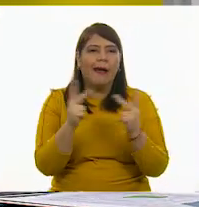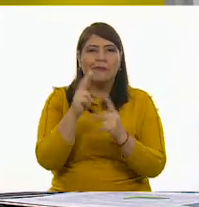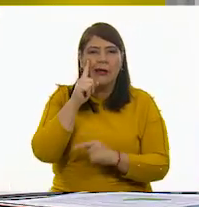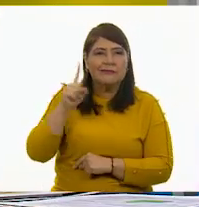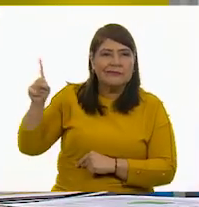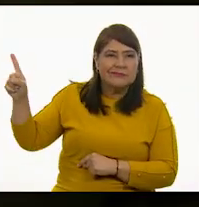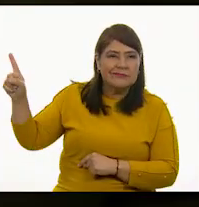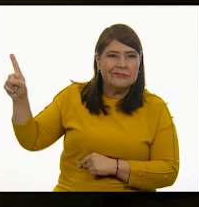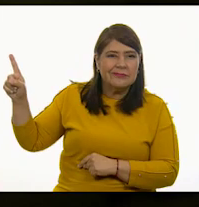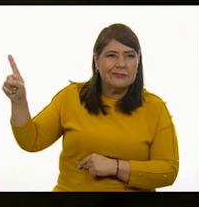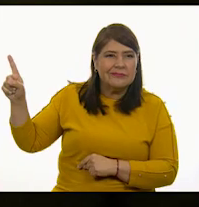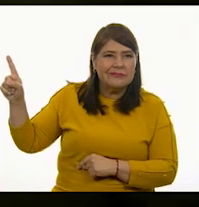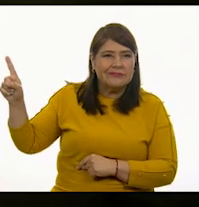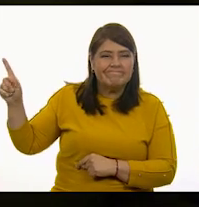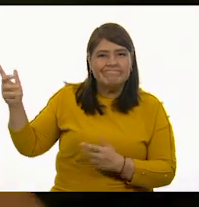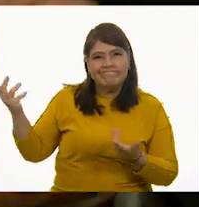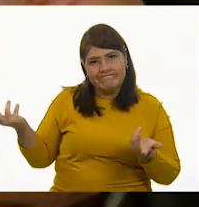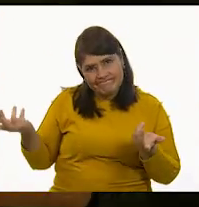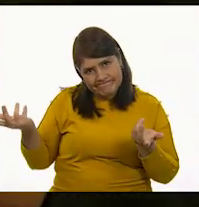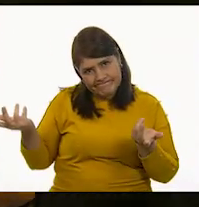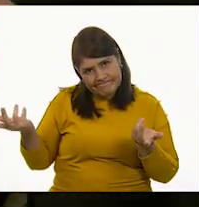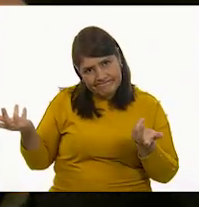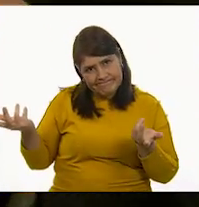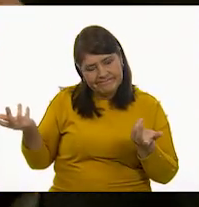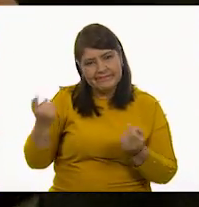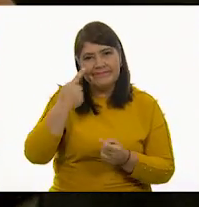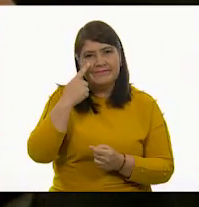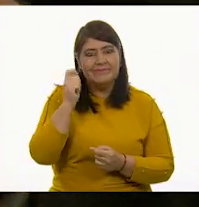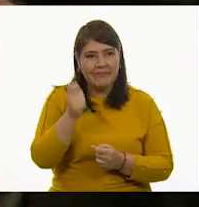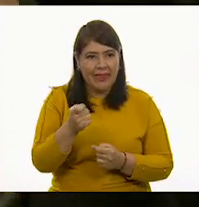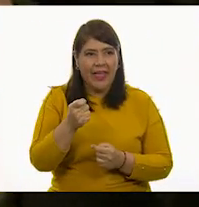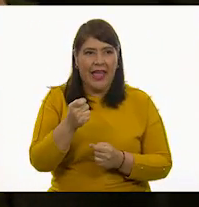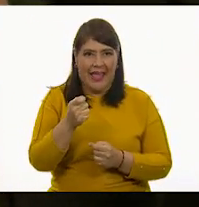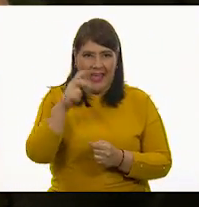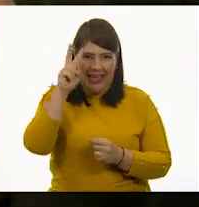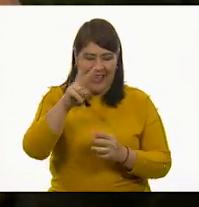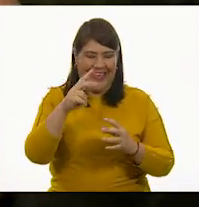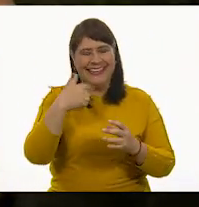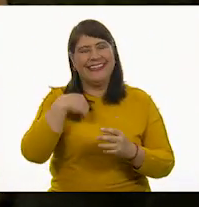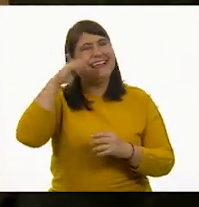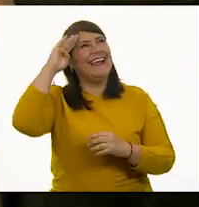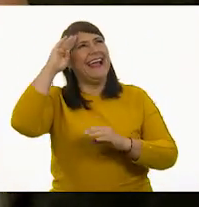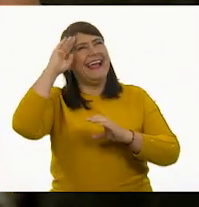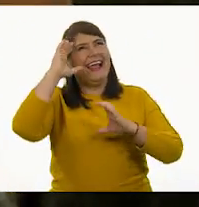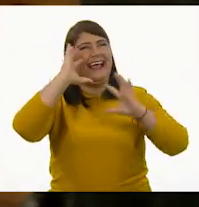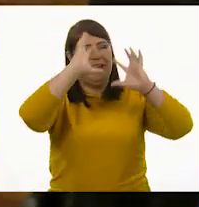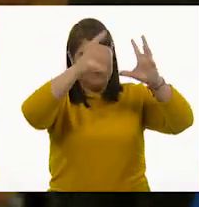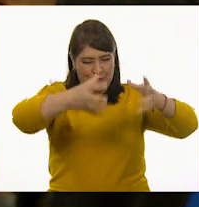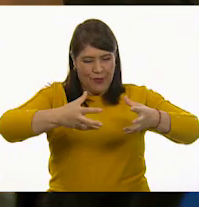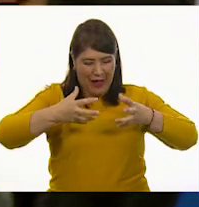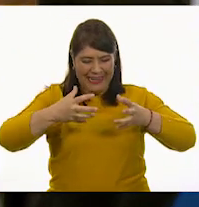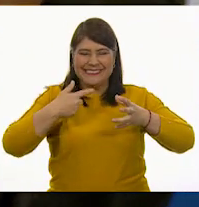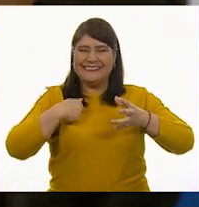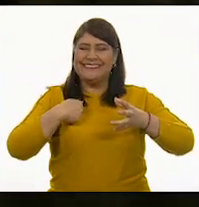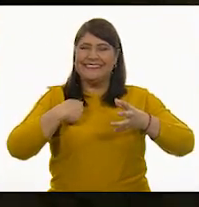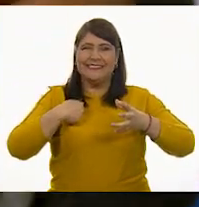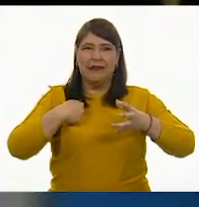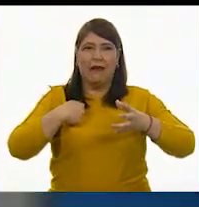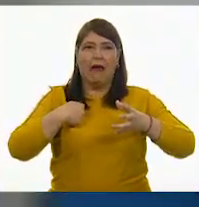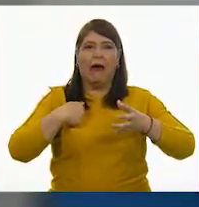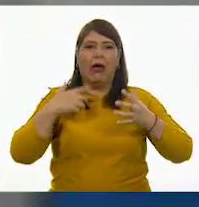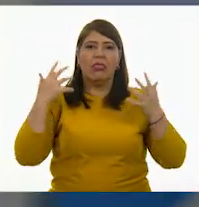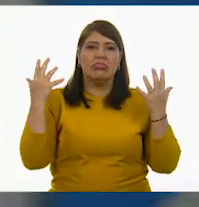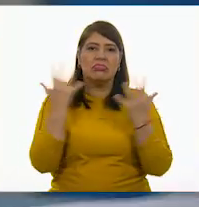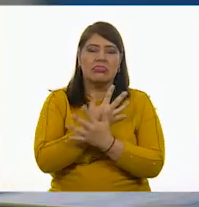Y entonces, pues resulta que en vez de recibir su bola de boliche así como él hubiera esperado,